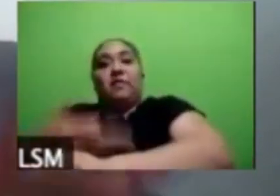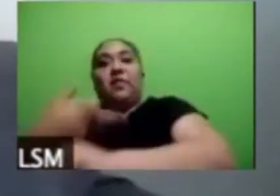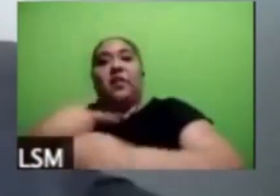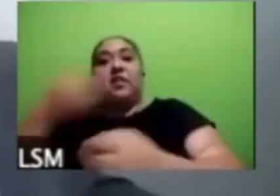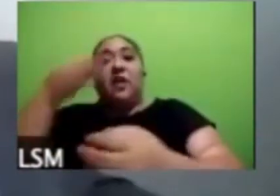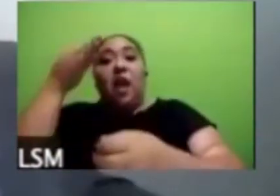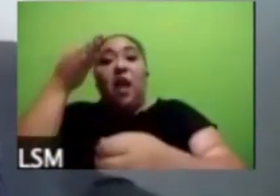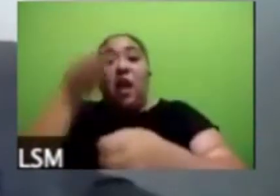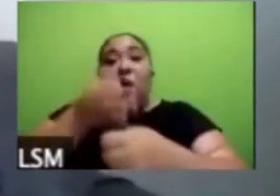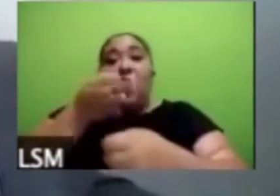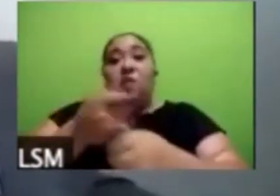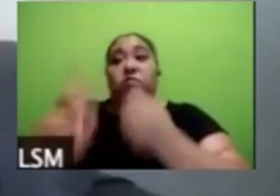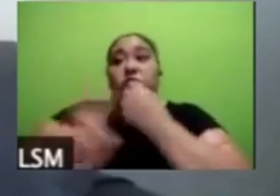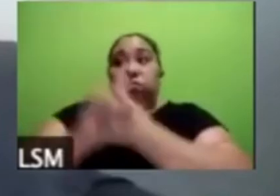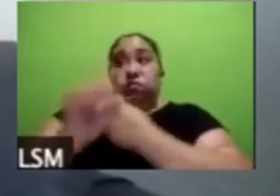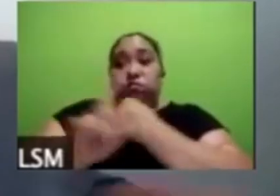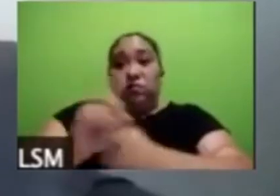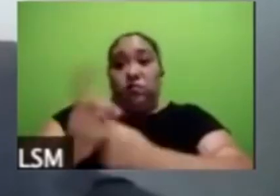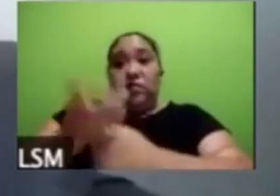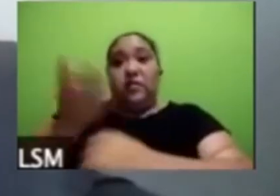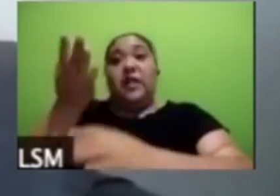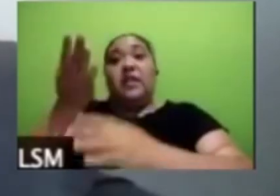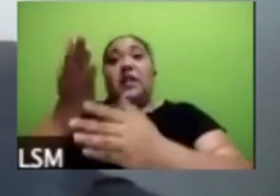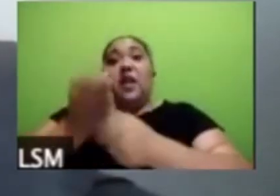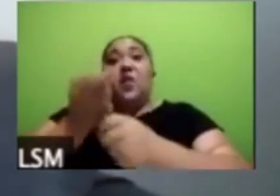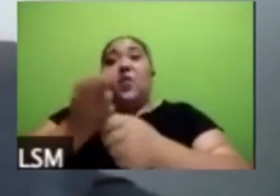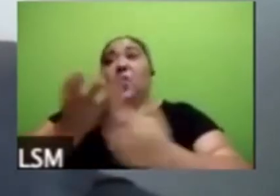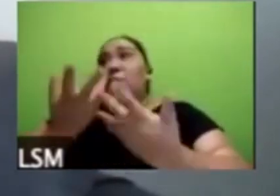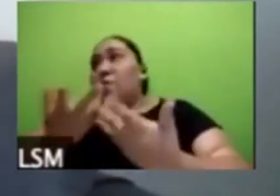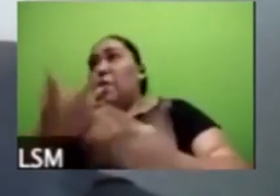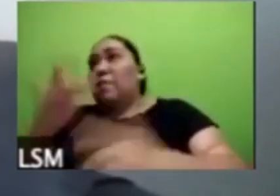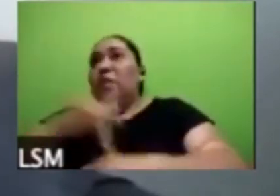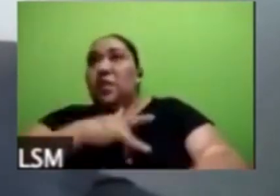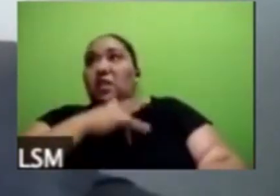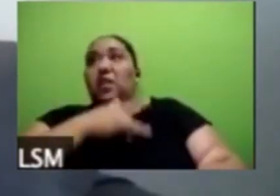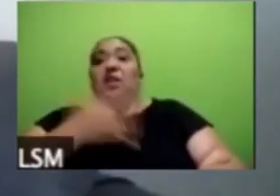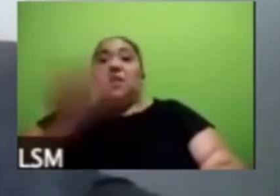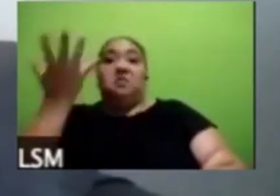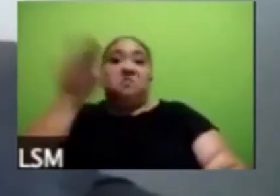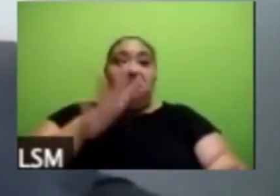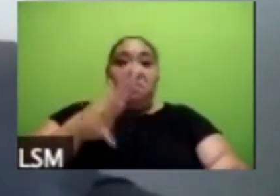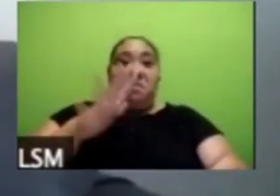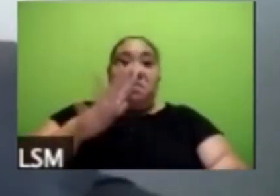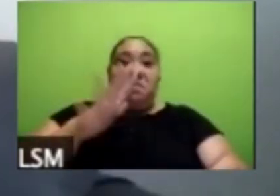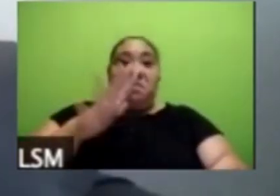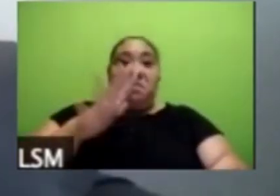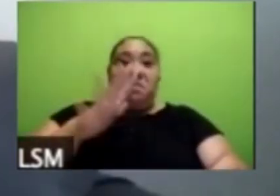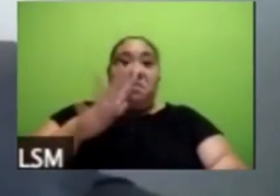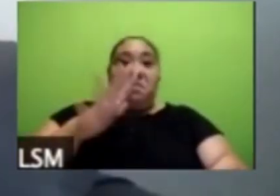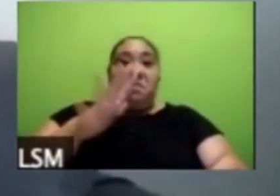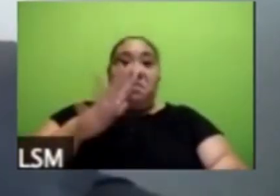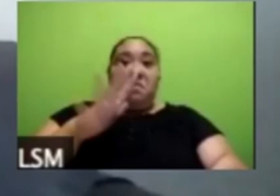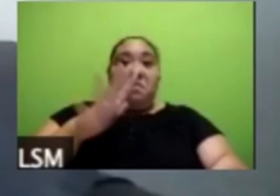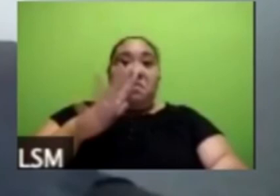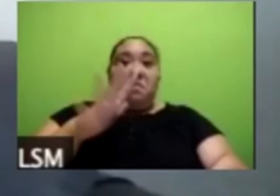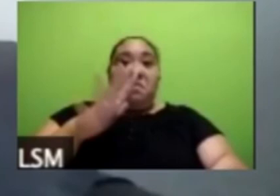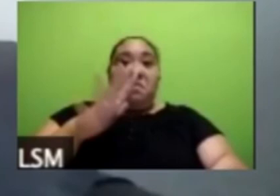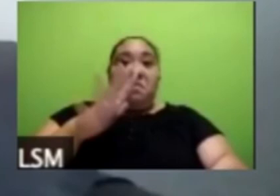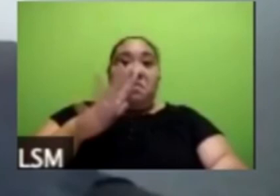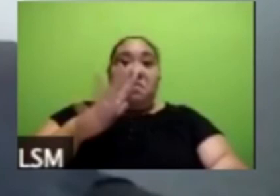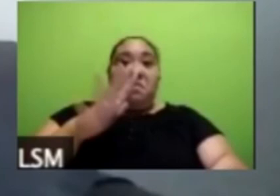problemas ahorita vamos a pasar por esto más o menos regular como para poder sostener un cierto equilibrio entonces bueno pues eso nos encantaría que